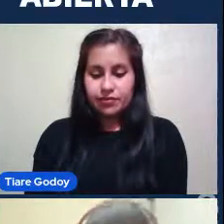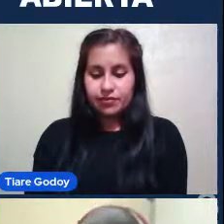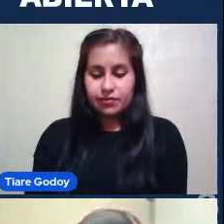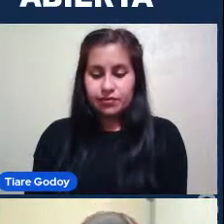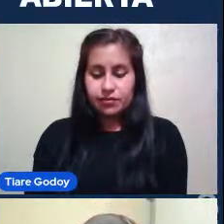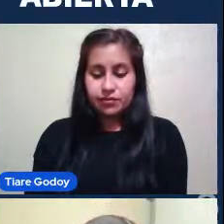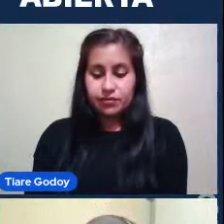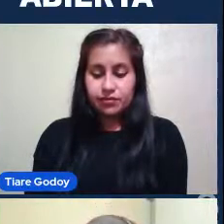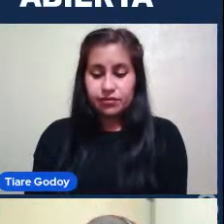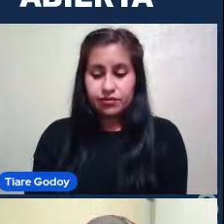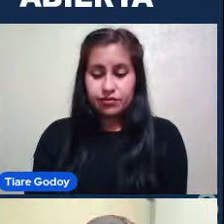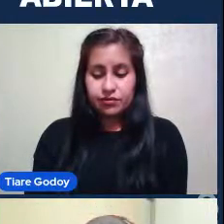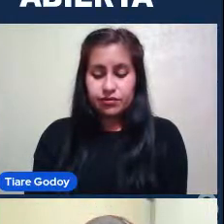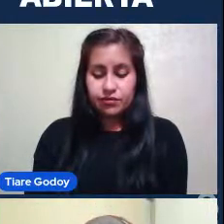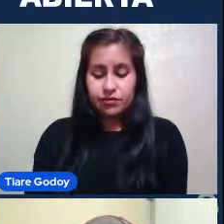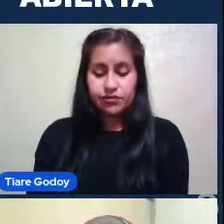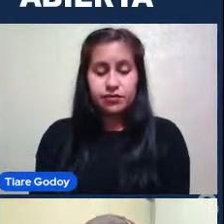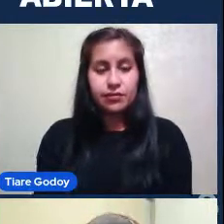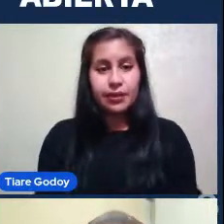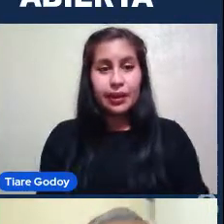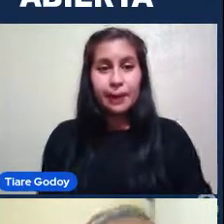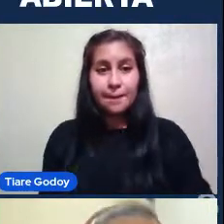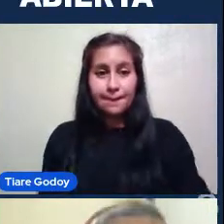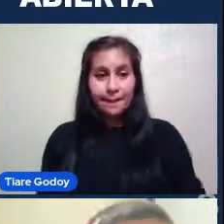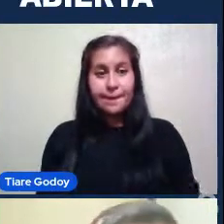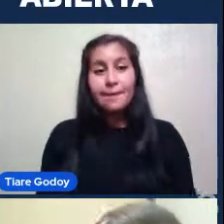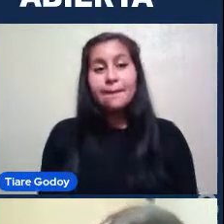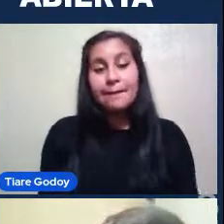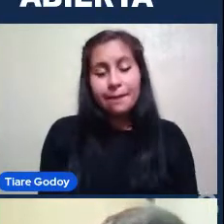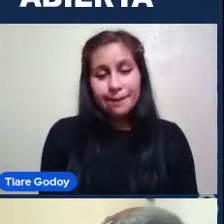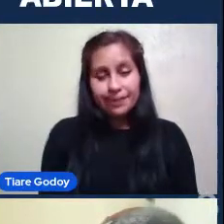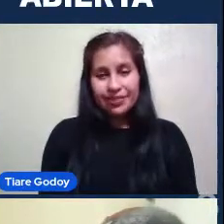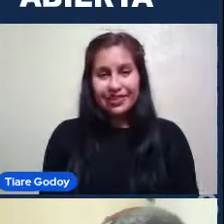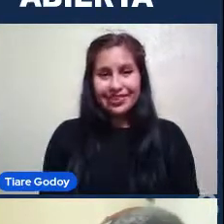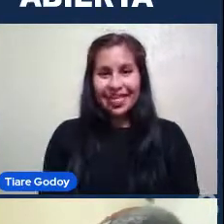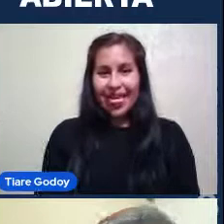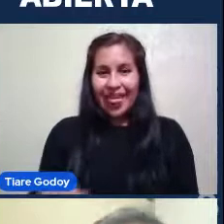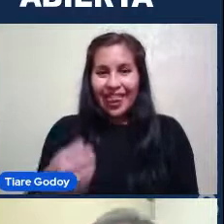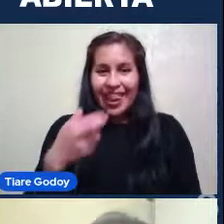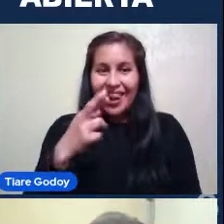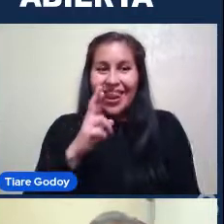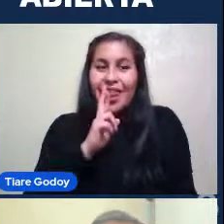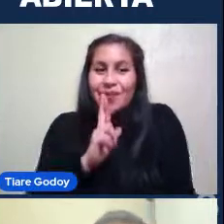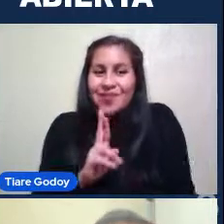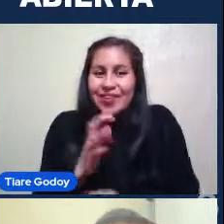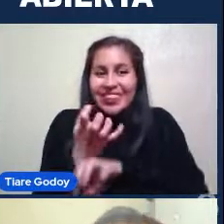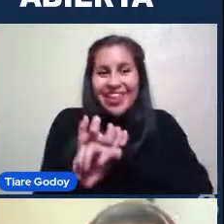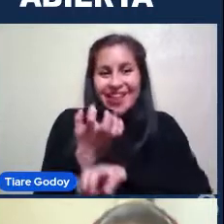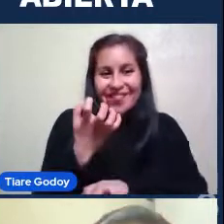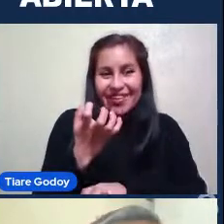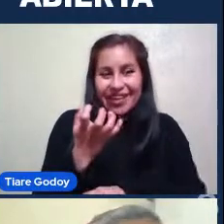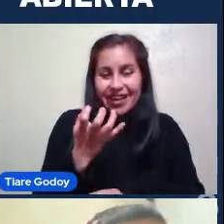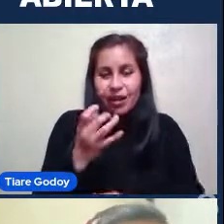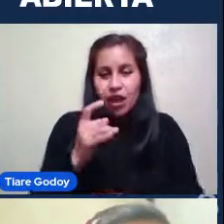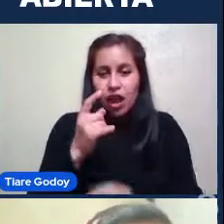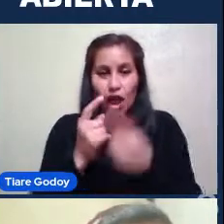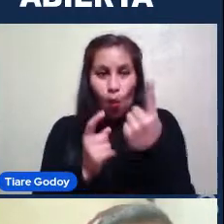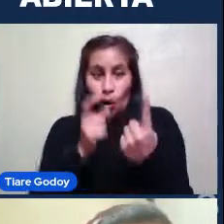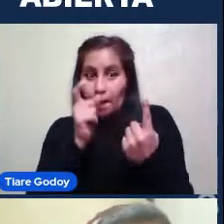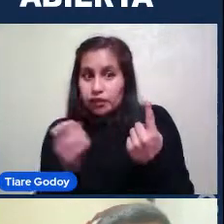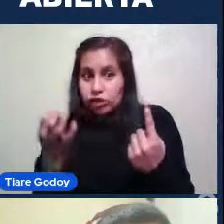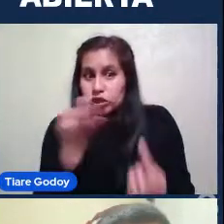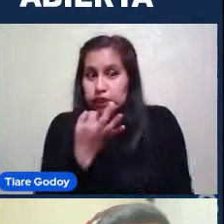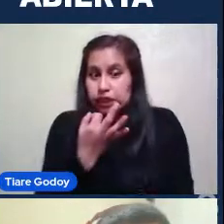Ya Excelente Aquí hay Una respuesta Ya De Nuevo Foco Que dice Cinco Tipos